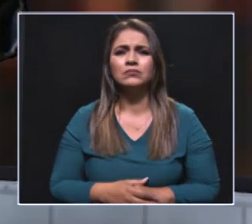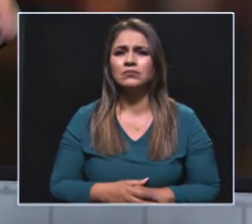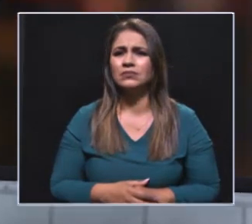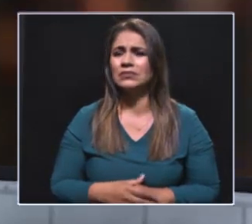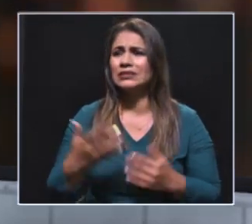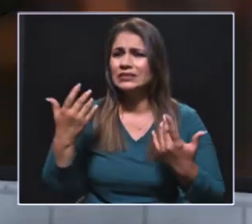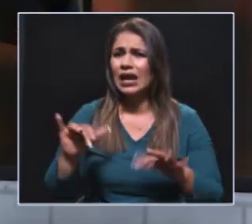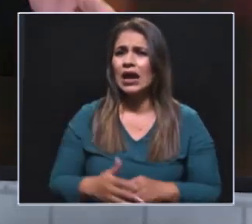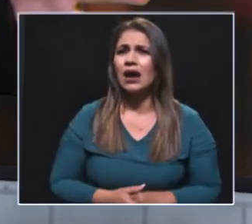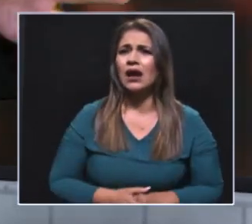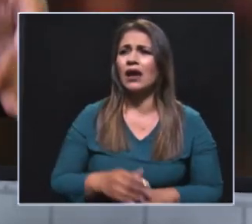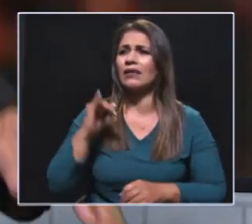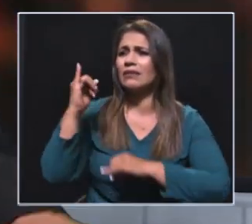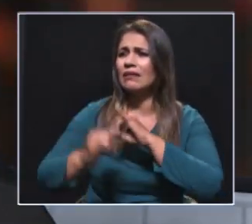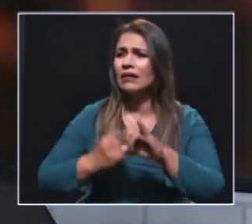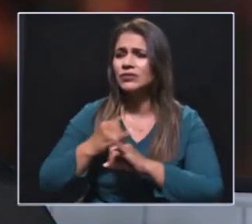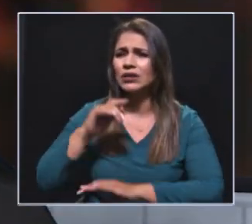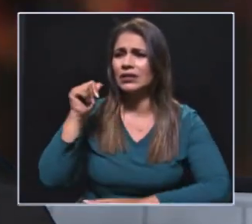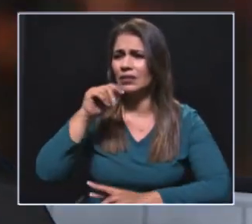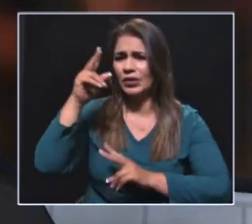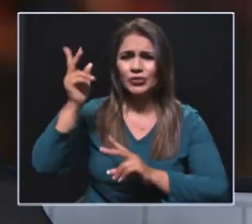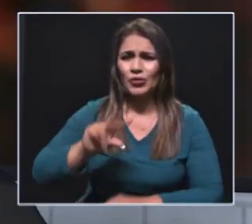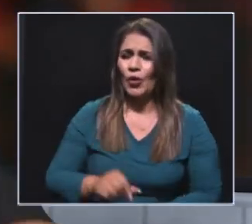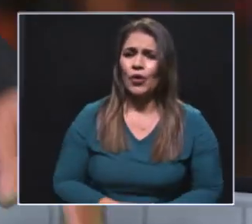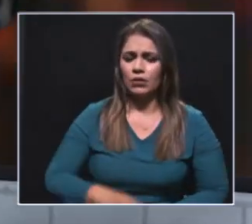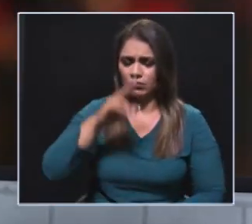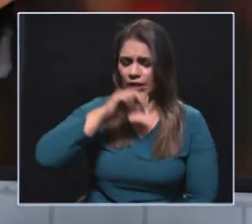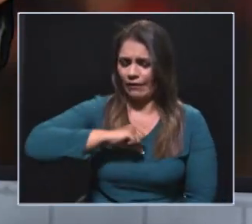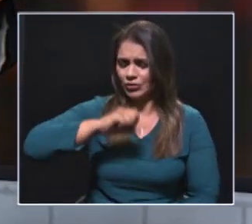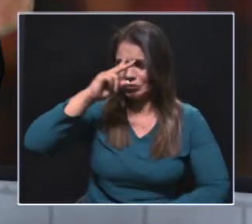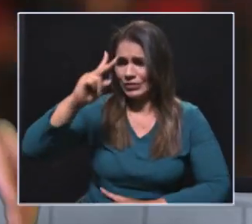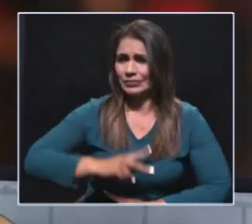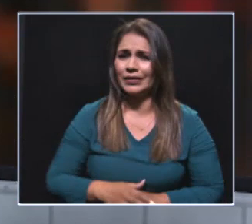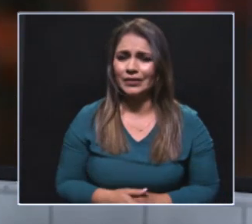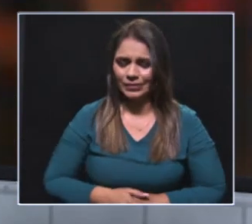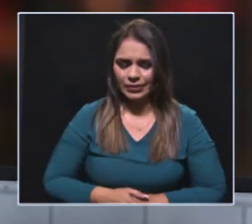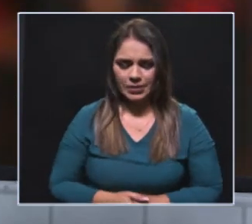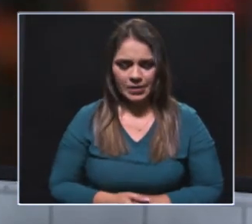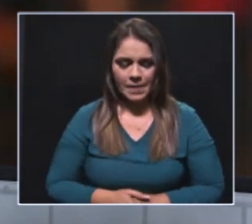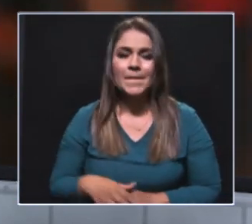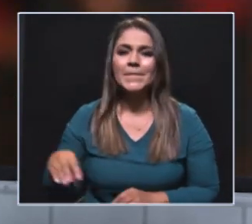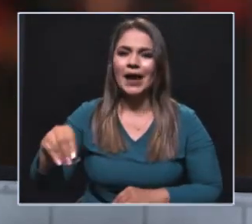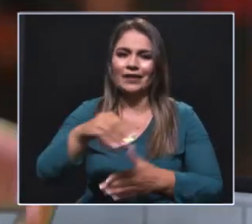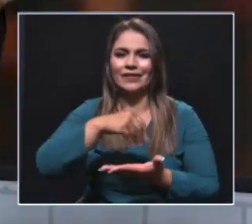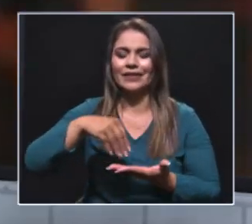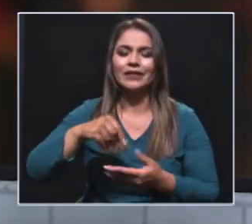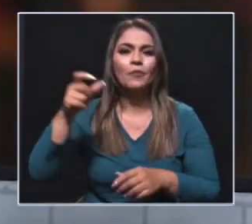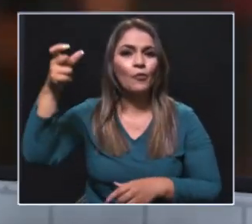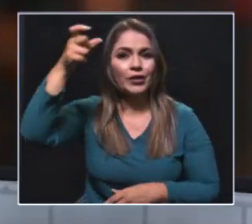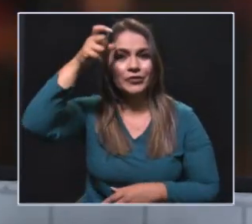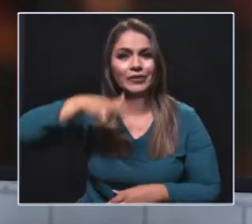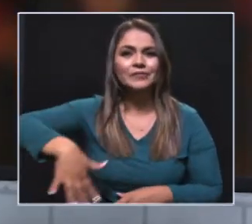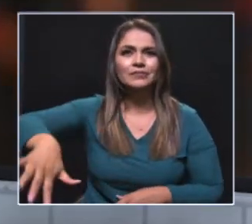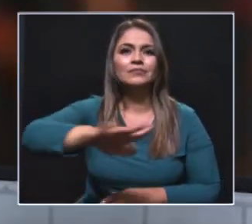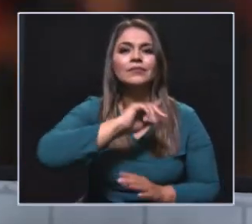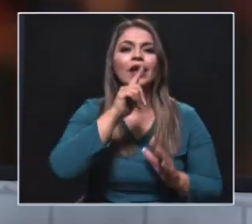no nos elogien más que el Día Internacional de la Mujer, respeten nuestros derechos. Y eso es lo que vienen reclamando. Y en el Magdalena Medio, en Puerto Berrío va a haber una